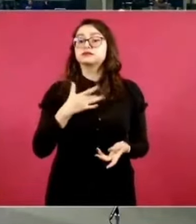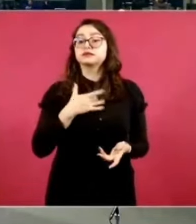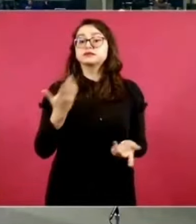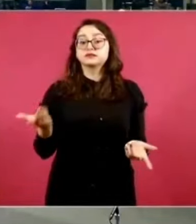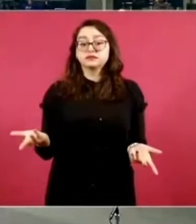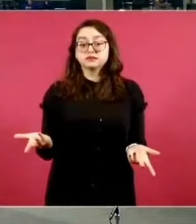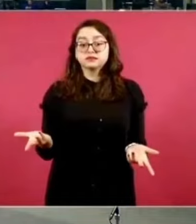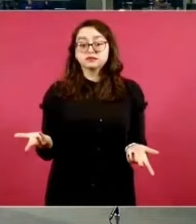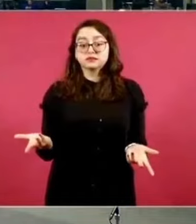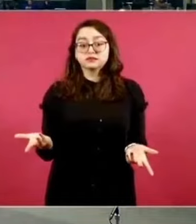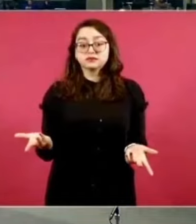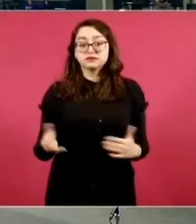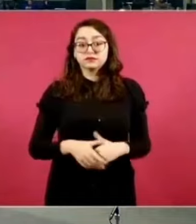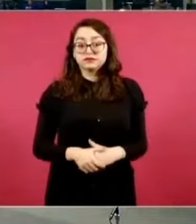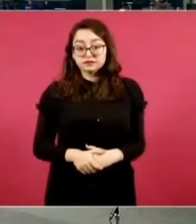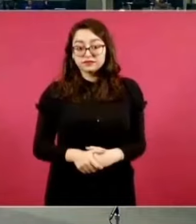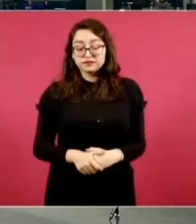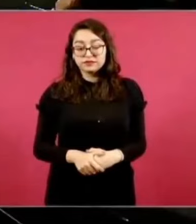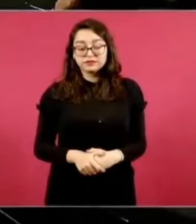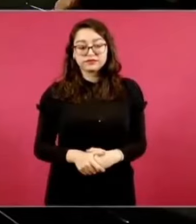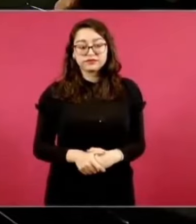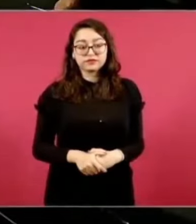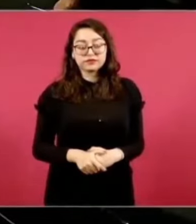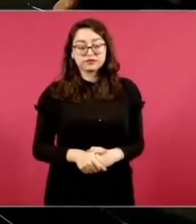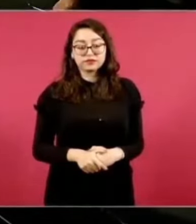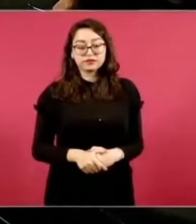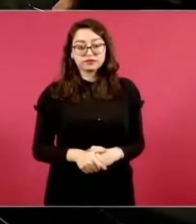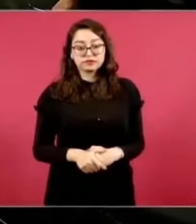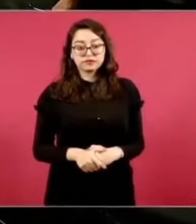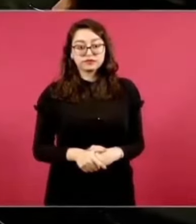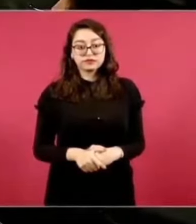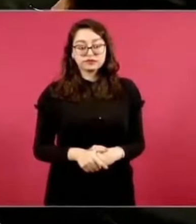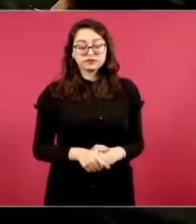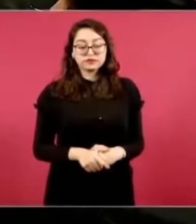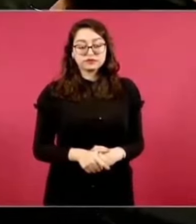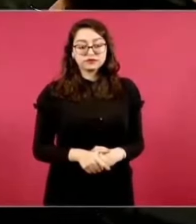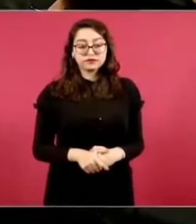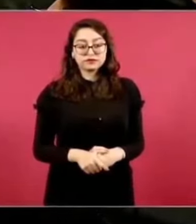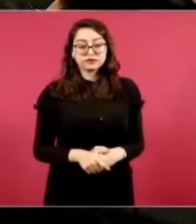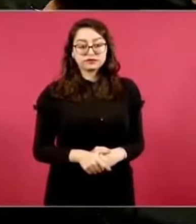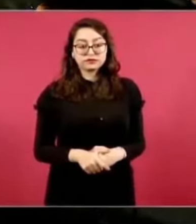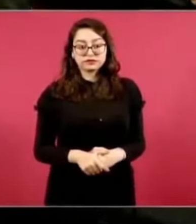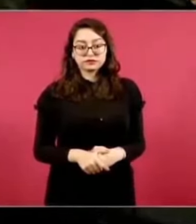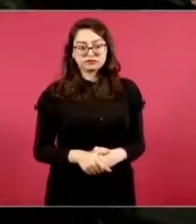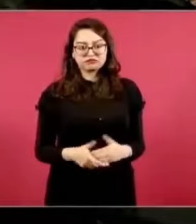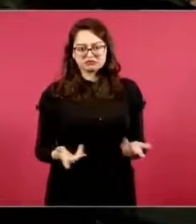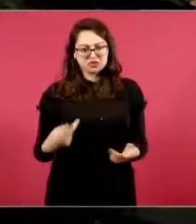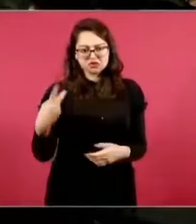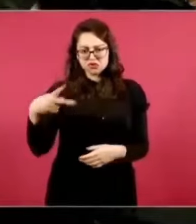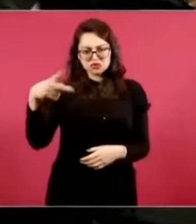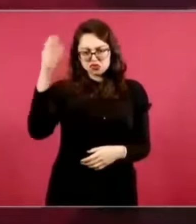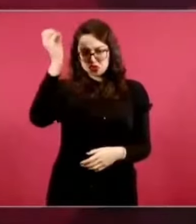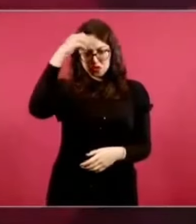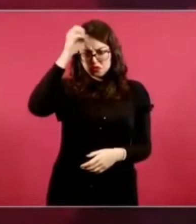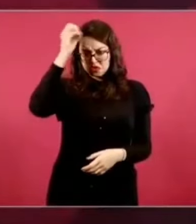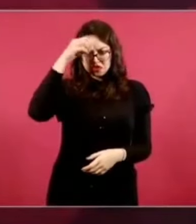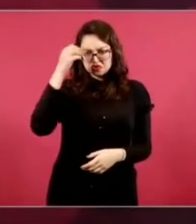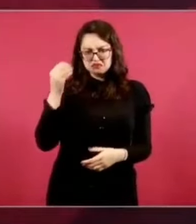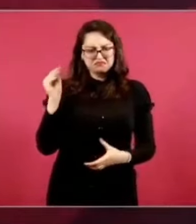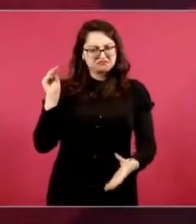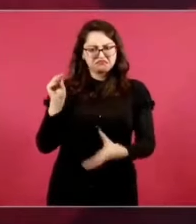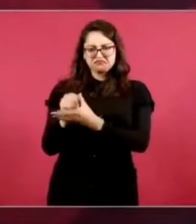¿Qué el pueblo no no cuenta, nada más cuenta una élite,